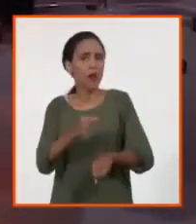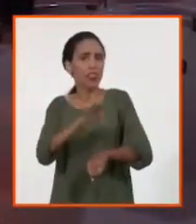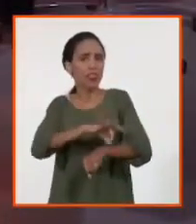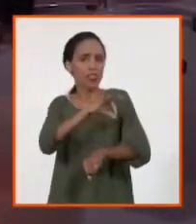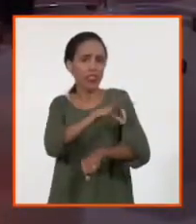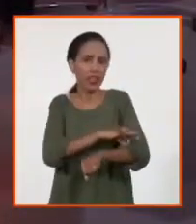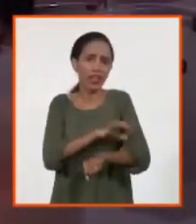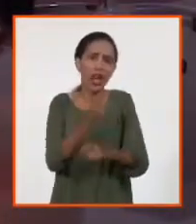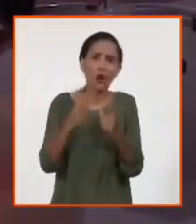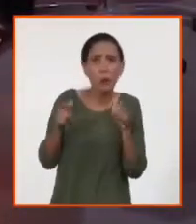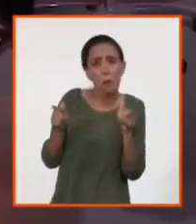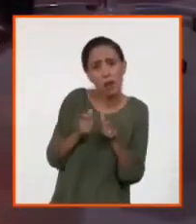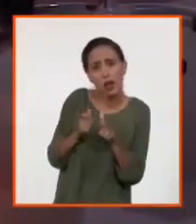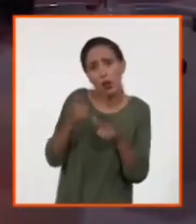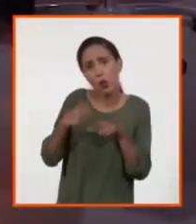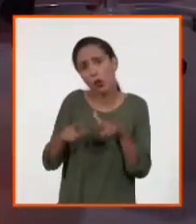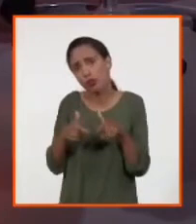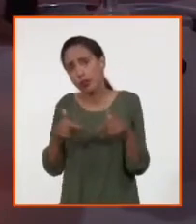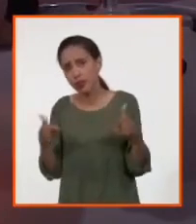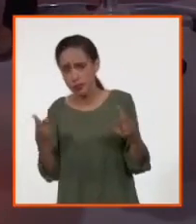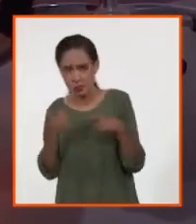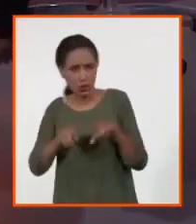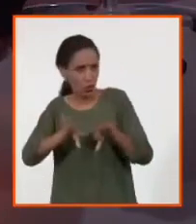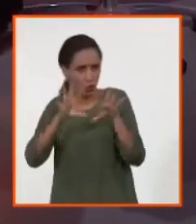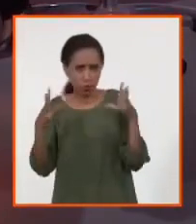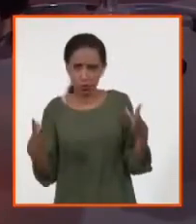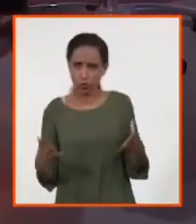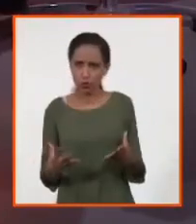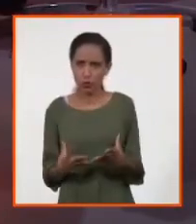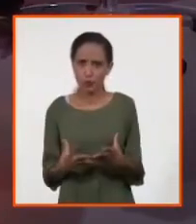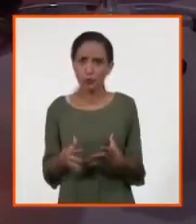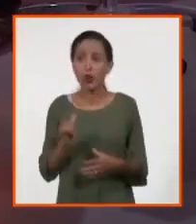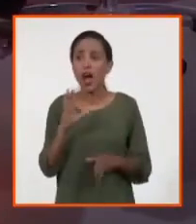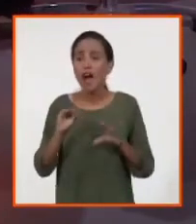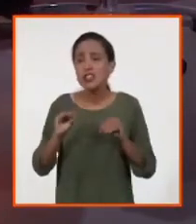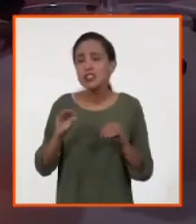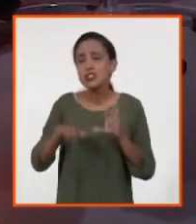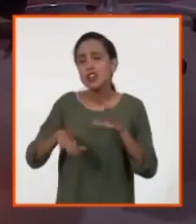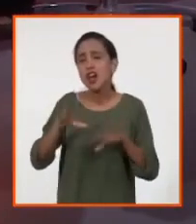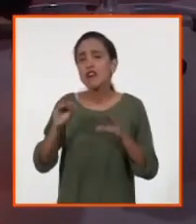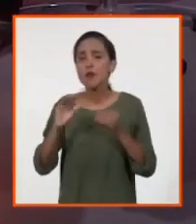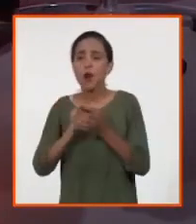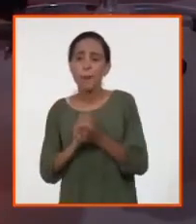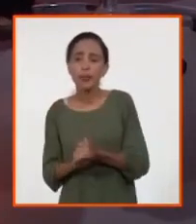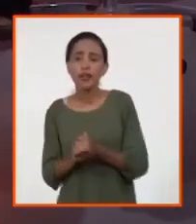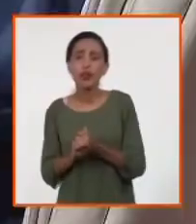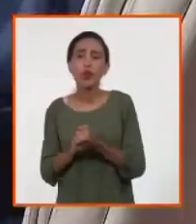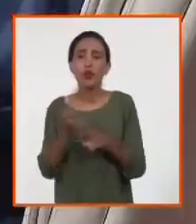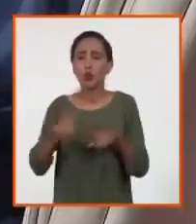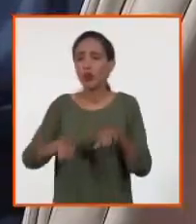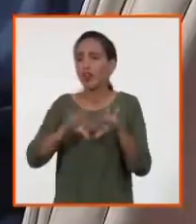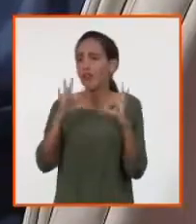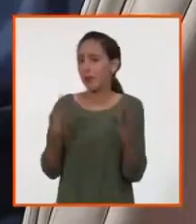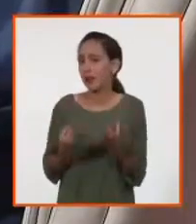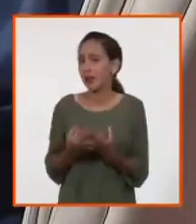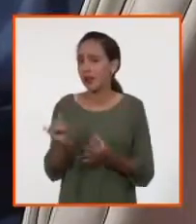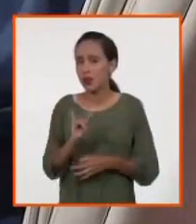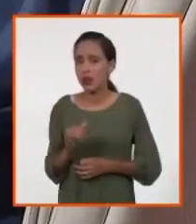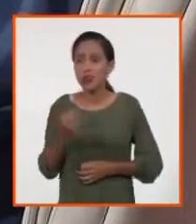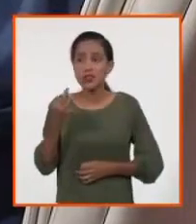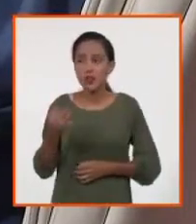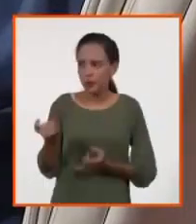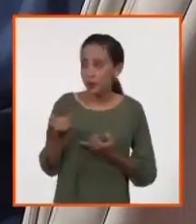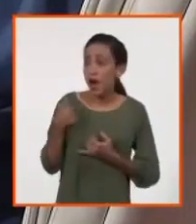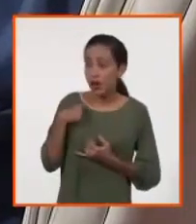Siempre hablamos con amigos, bueno, la propia familia lo hemos tenido, ¿no? Siempre sale la noticia de alguien con dengue, precisamente